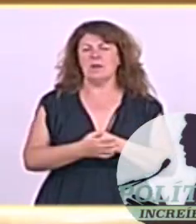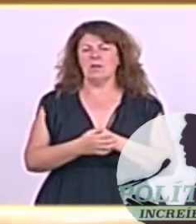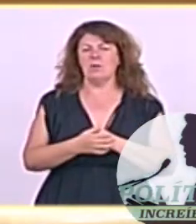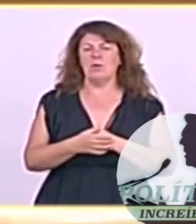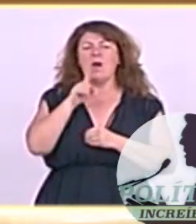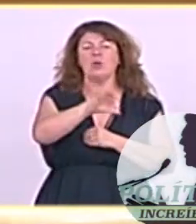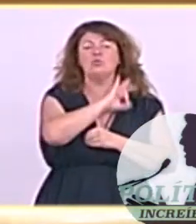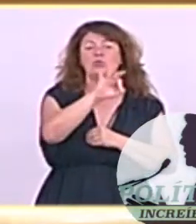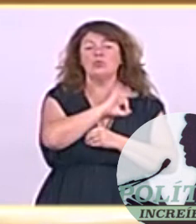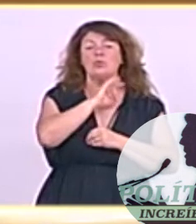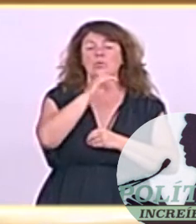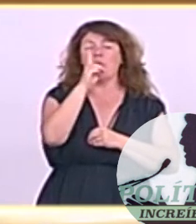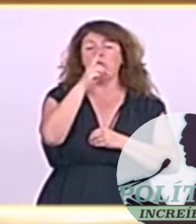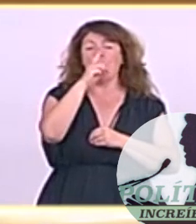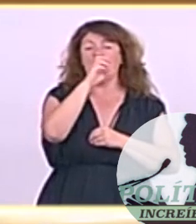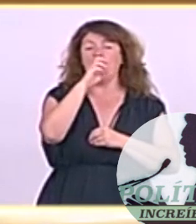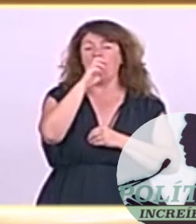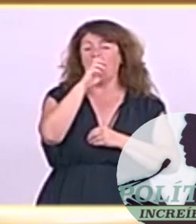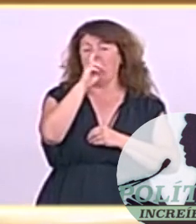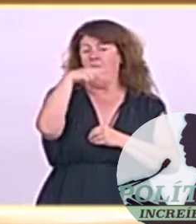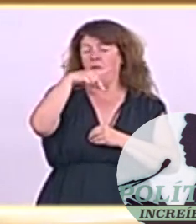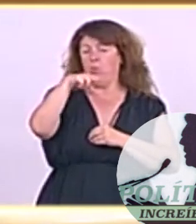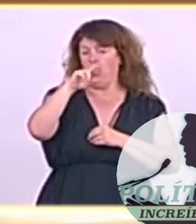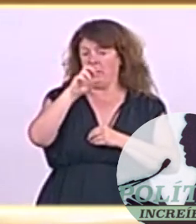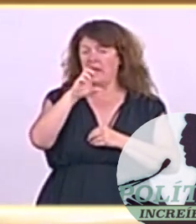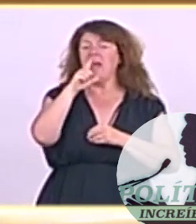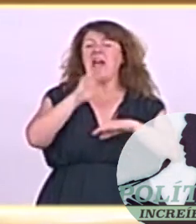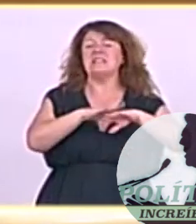Parlamentario Esquerra Republicana, Euskal Herria Bildu, tiene la palabra.